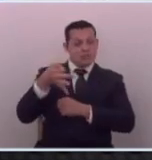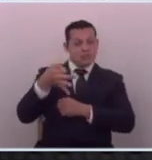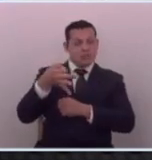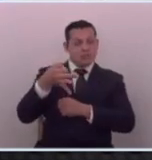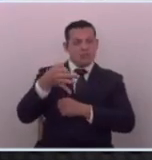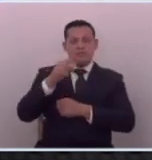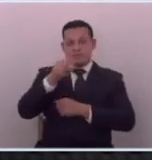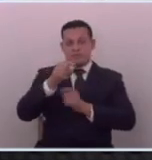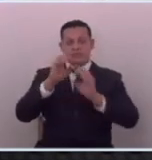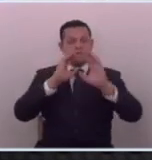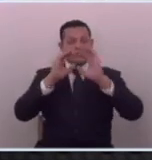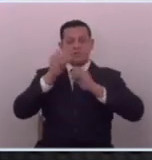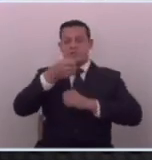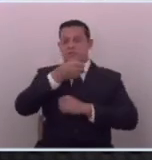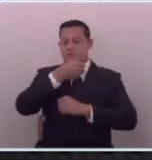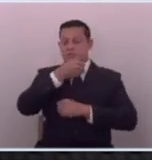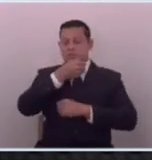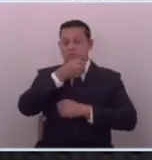esos son los periodistas